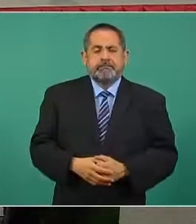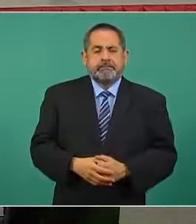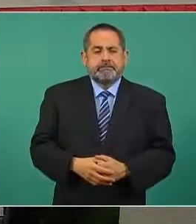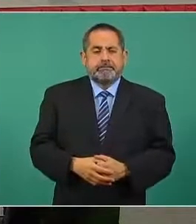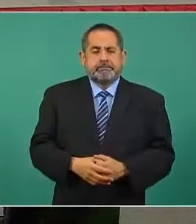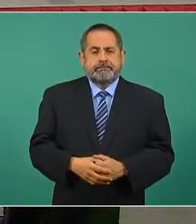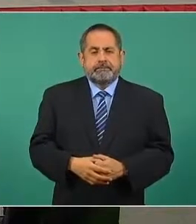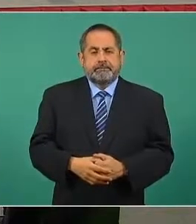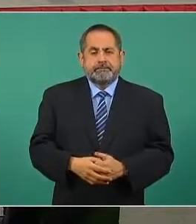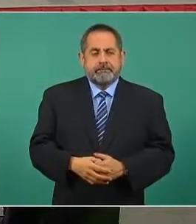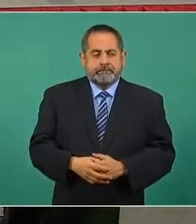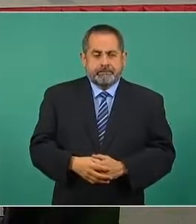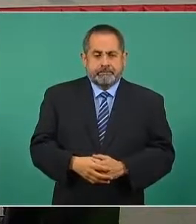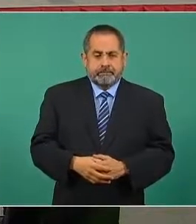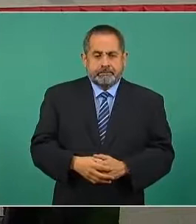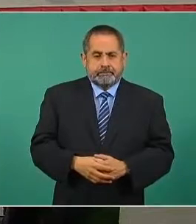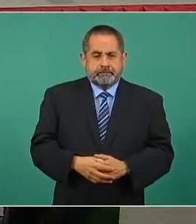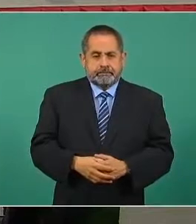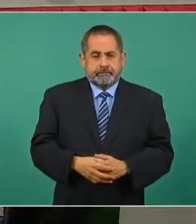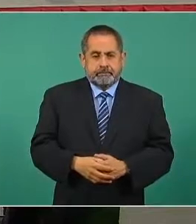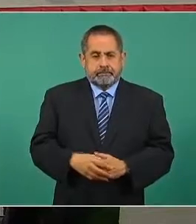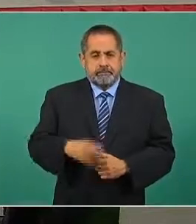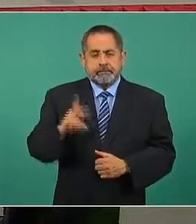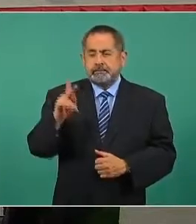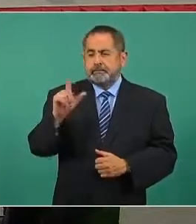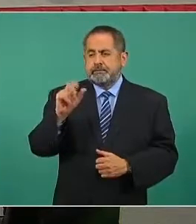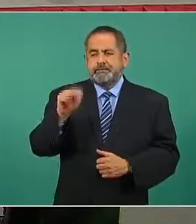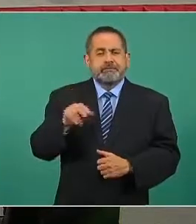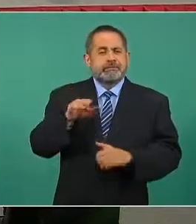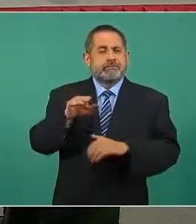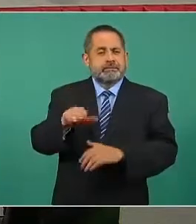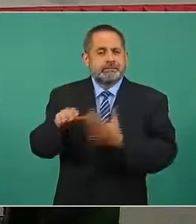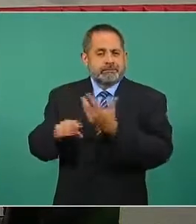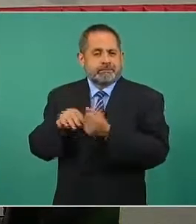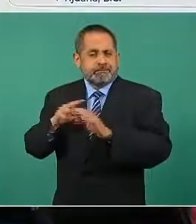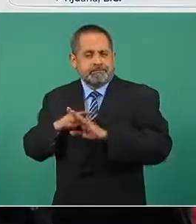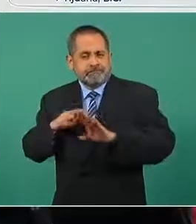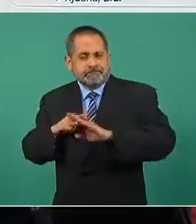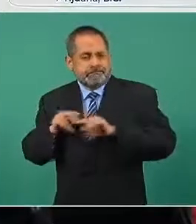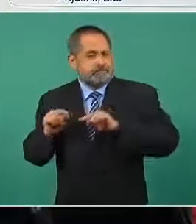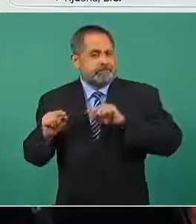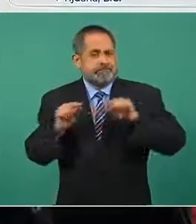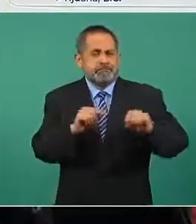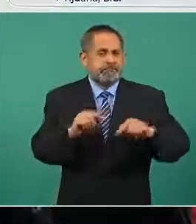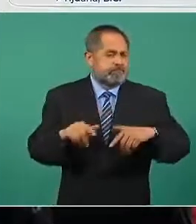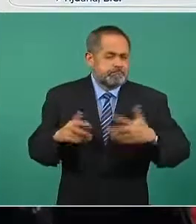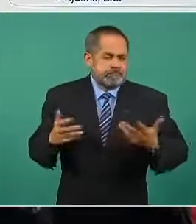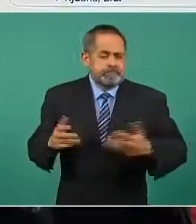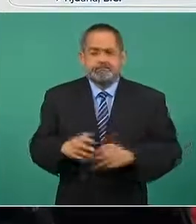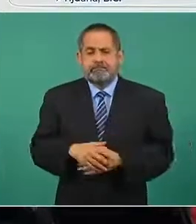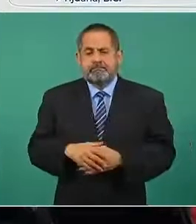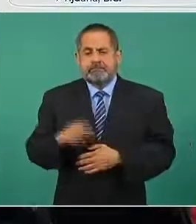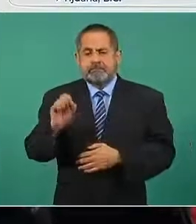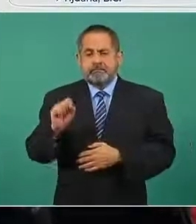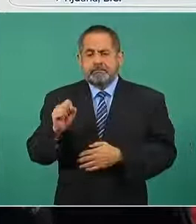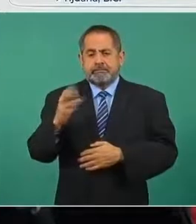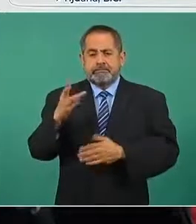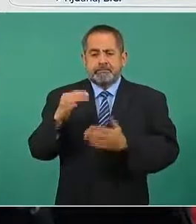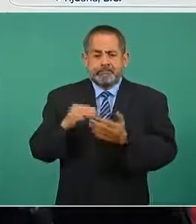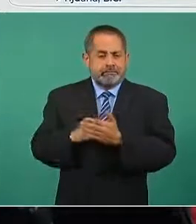el plan de migración más de 28 mil hombres se fueron rescatados 63 mil